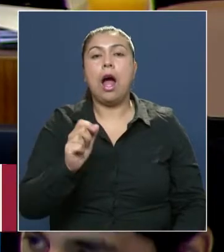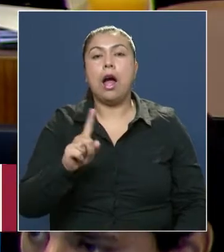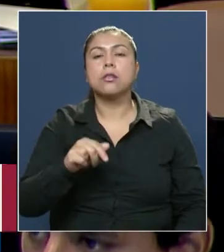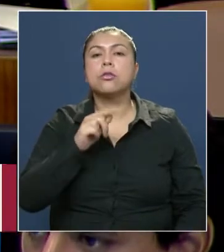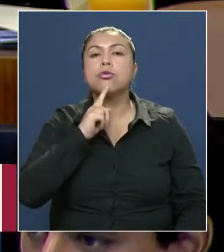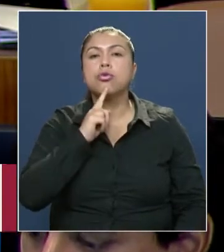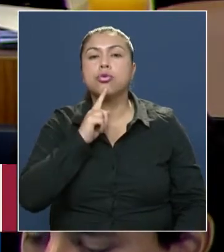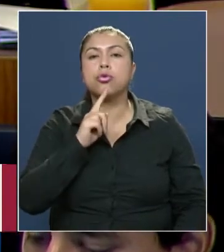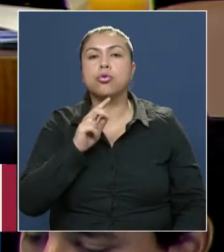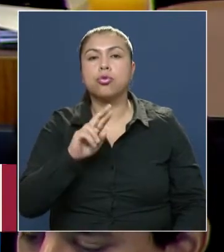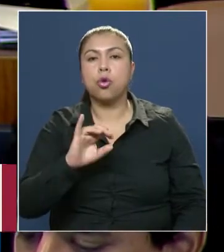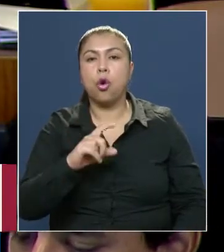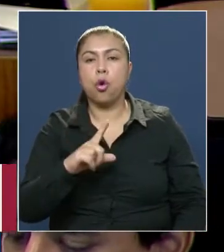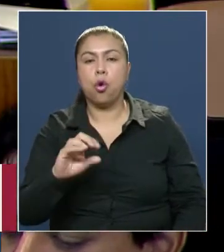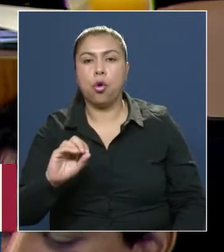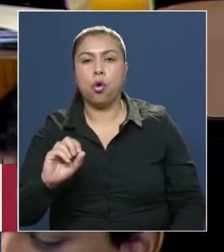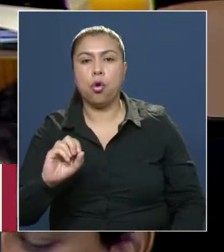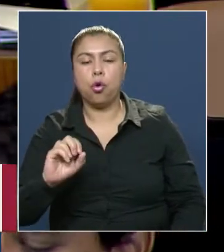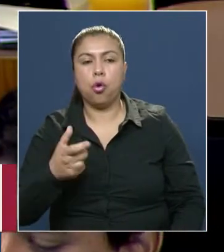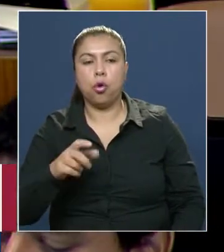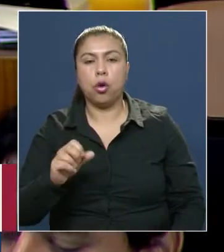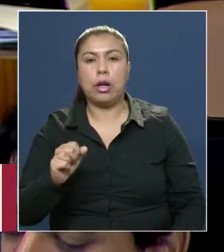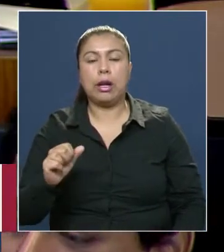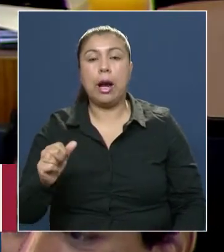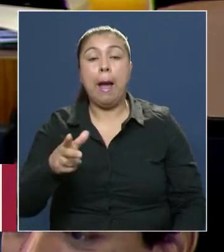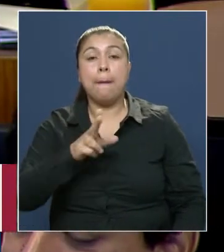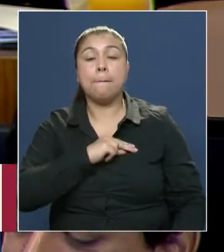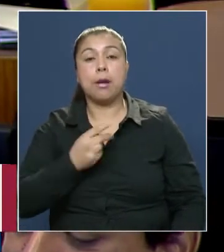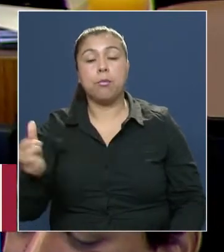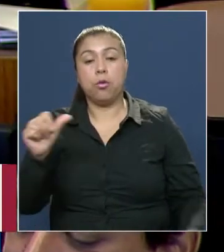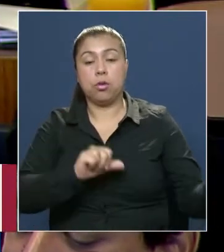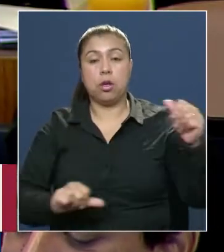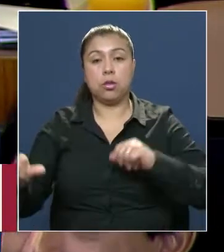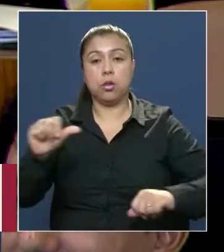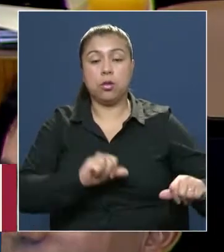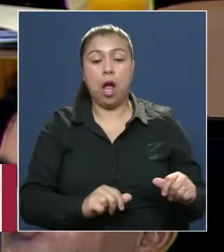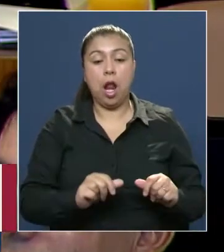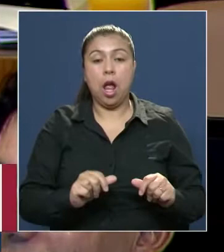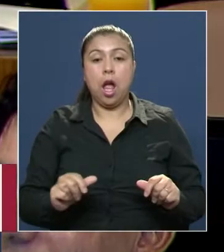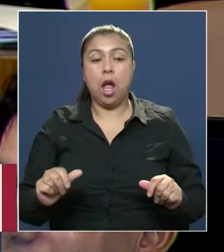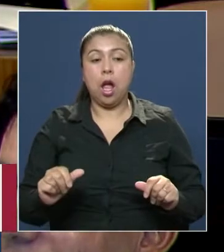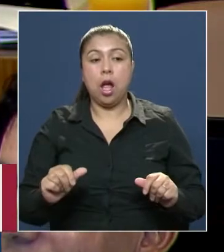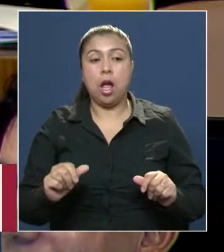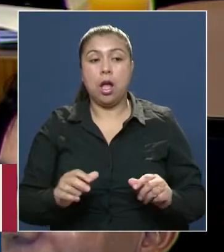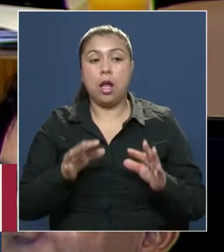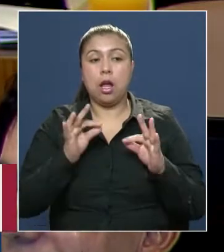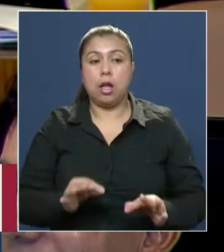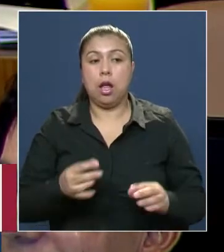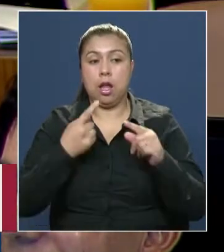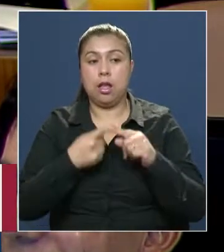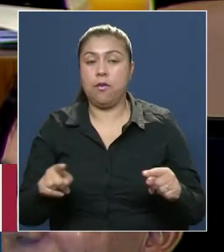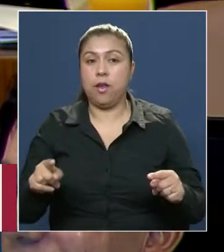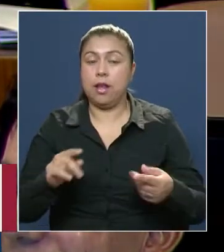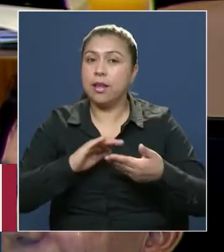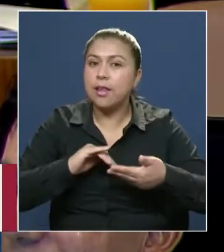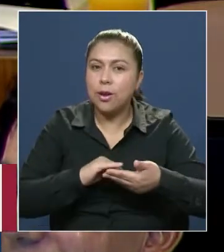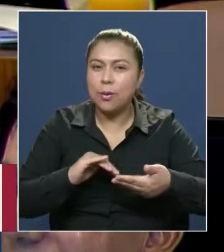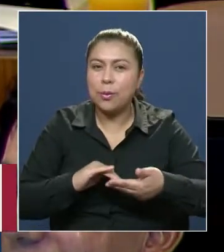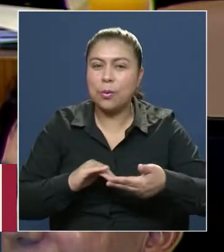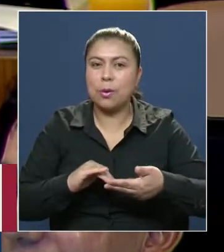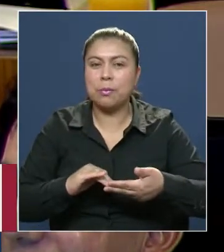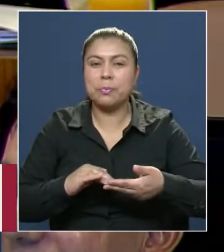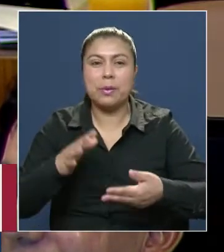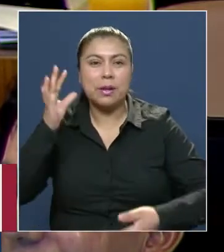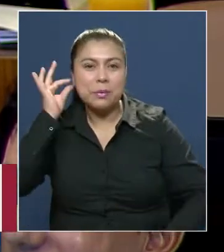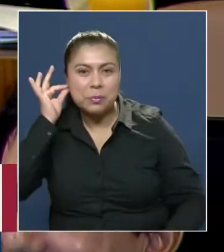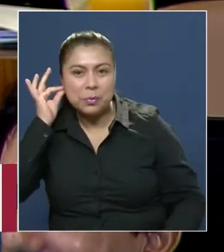reconocida y premio nacional de ciencias exactas, es muy distinto la astrología a la astronomía, me disculpará María Teresa Ruiz,